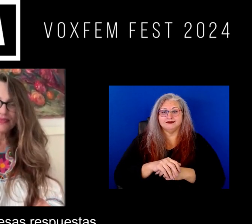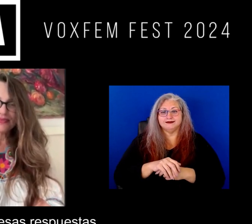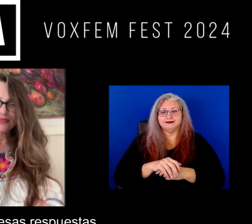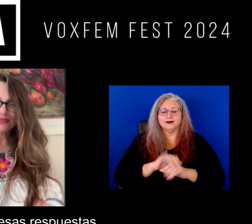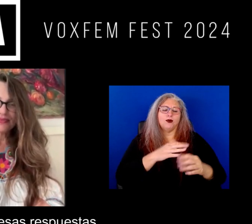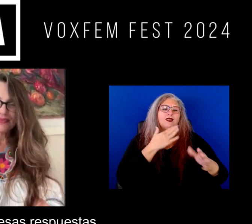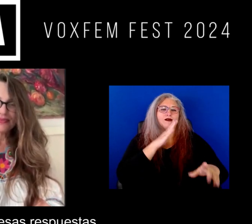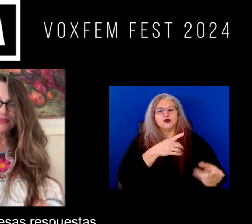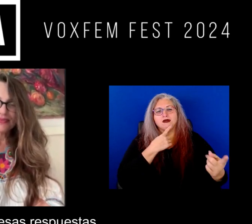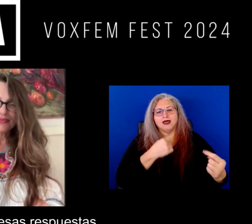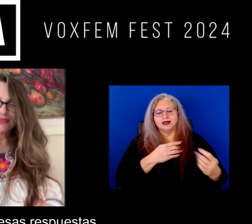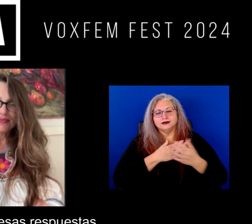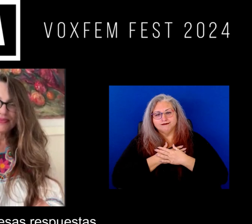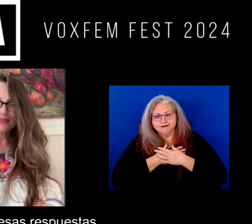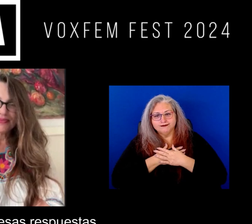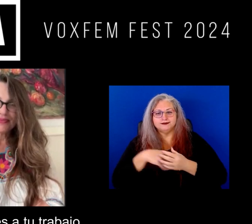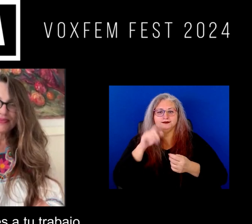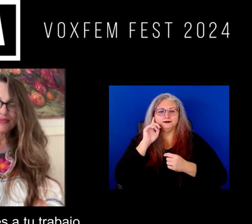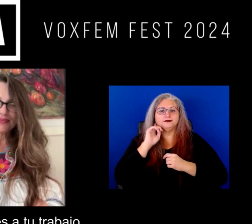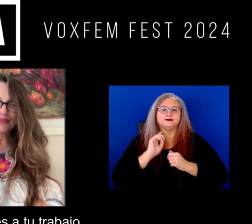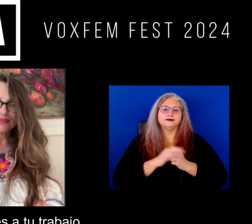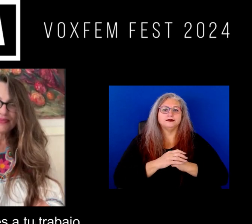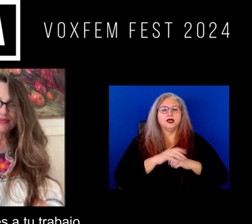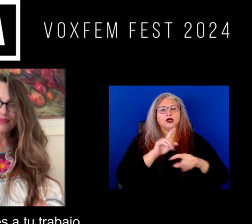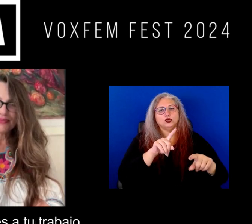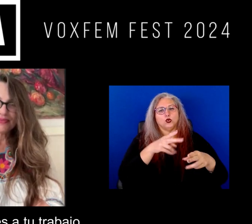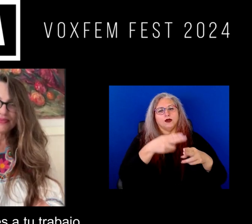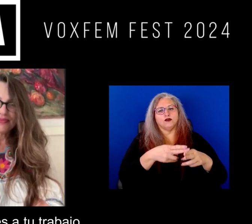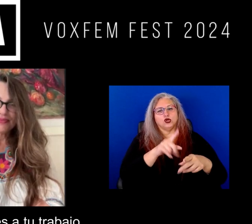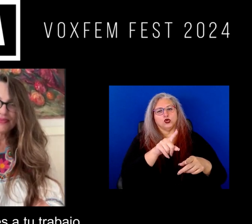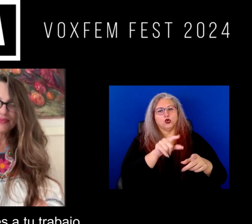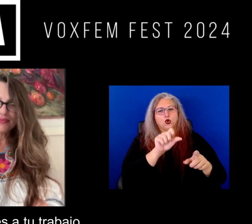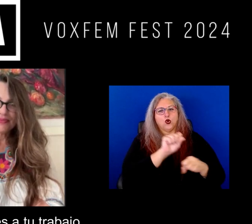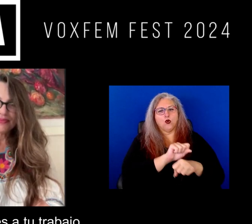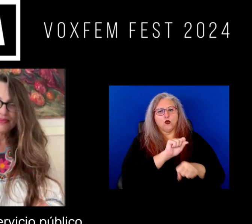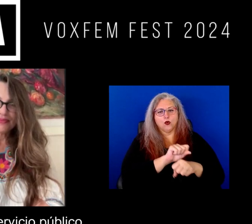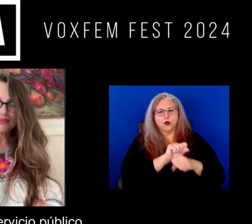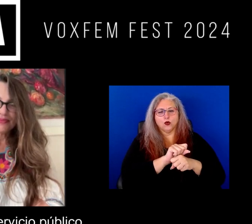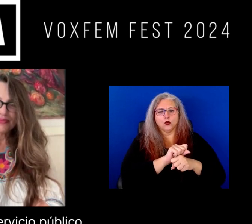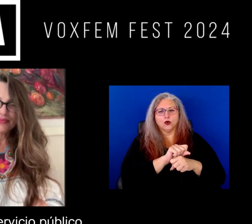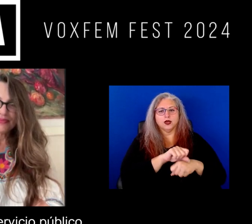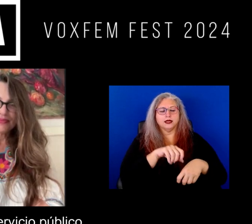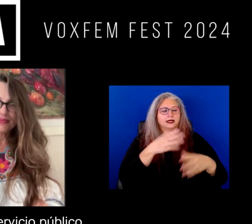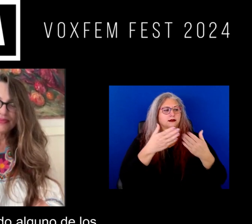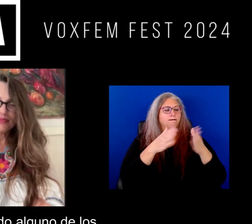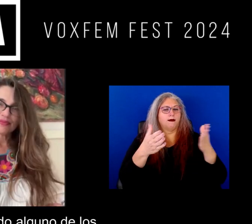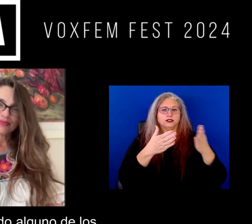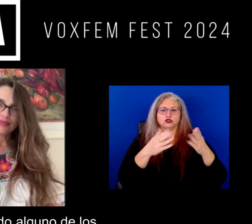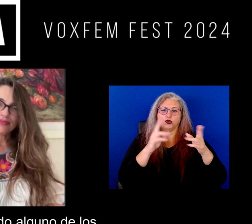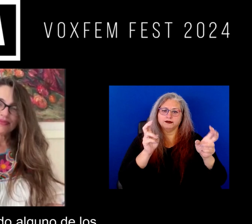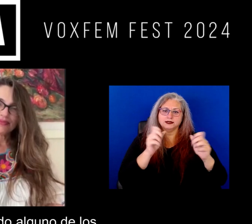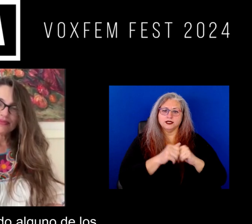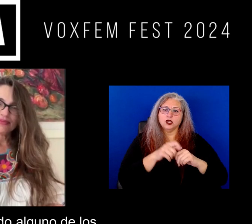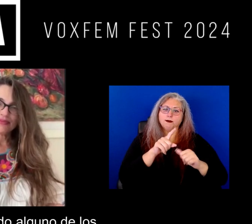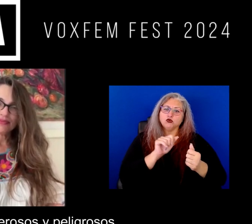Gracias por esa respuesta. Te refieres a tu trabajo como un servicio público. Has